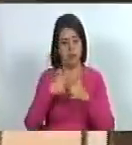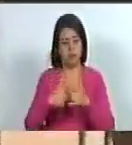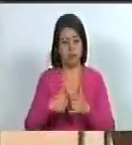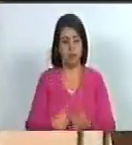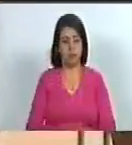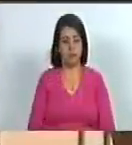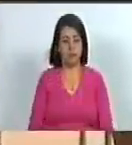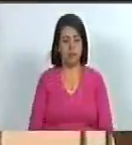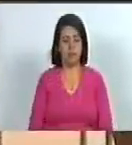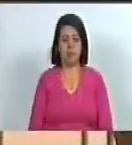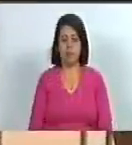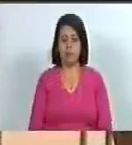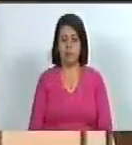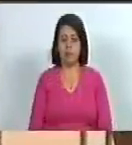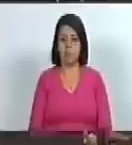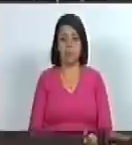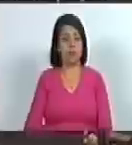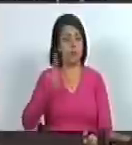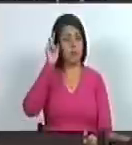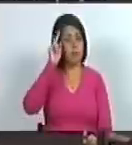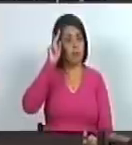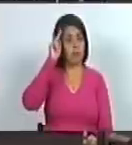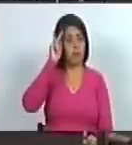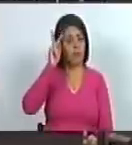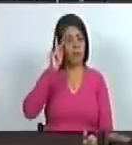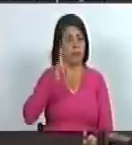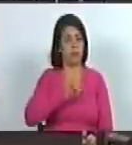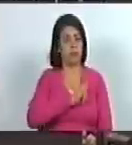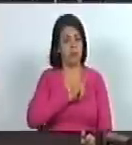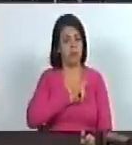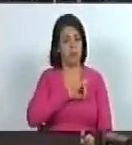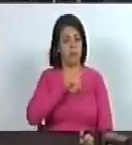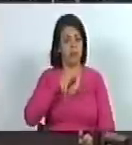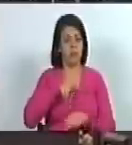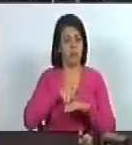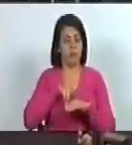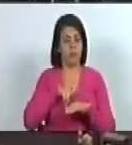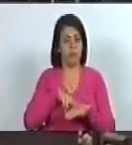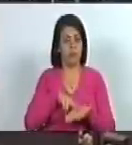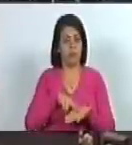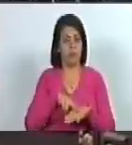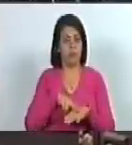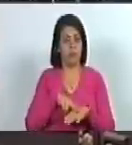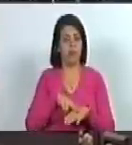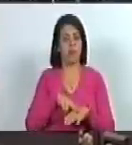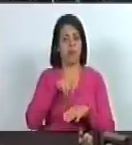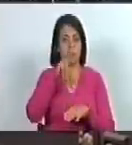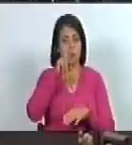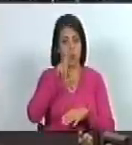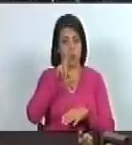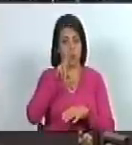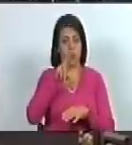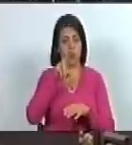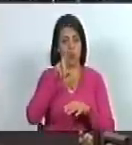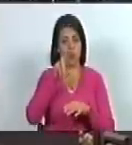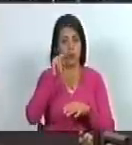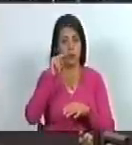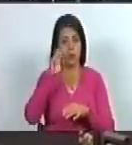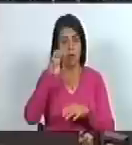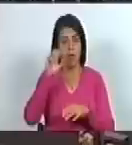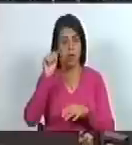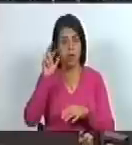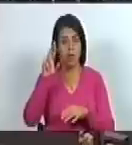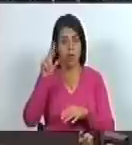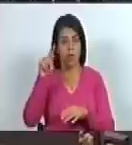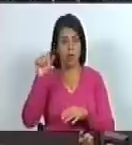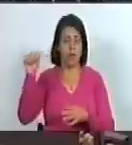nuestros queridos profesores de la universidad nacional experimental unearte a los bailarines que